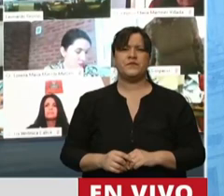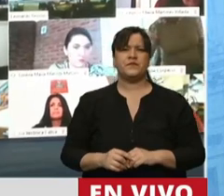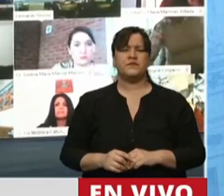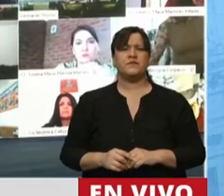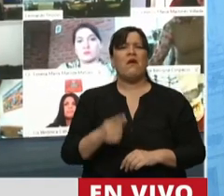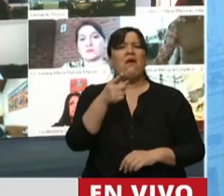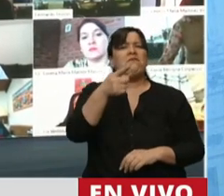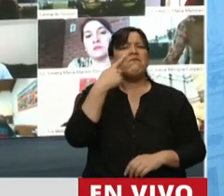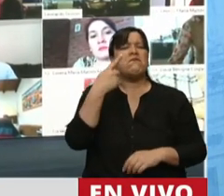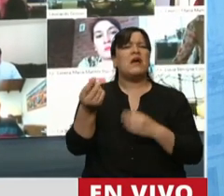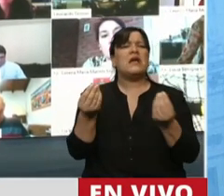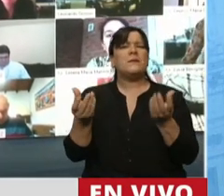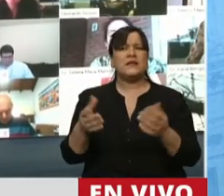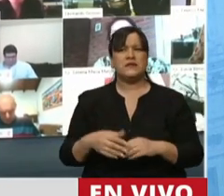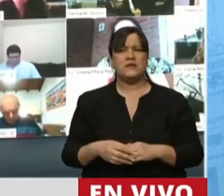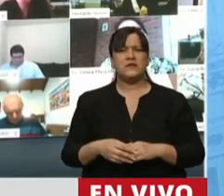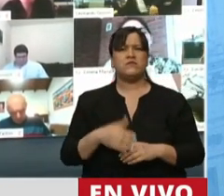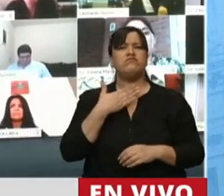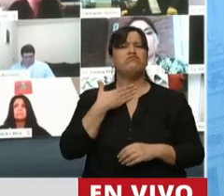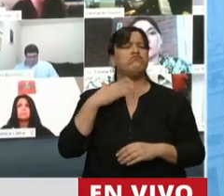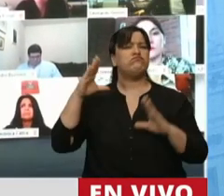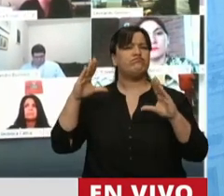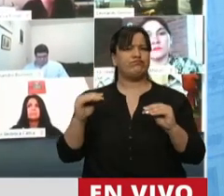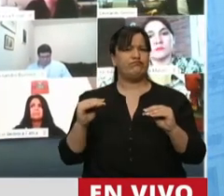Si tienen estimado el costo...